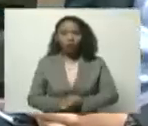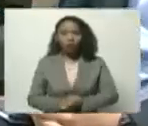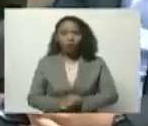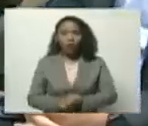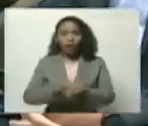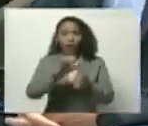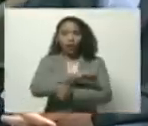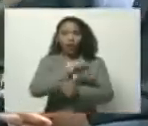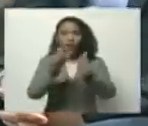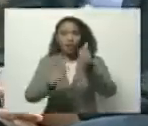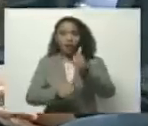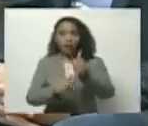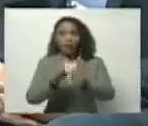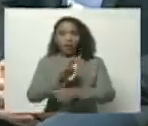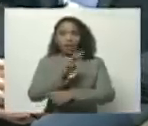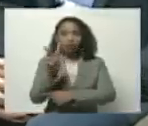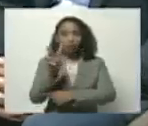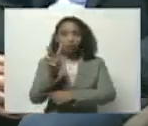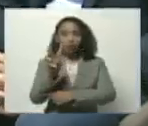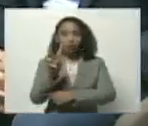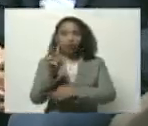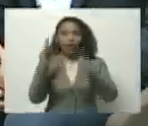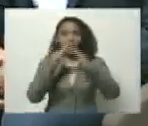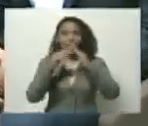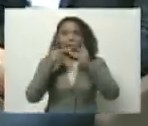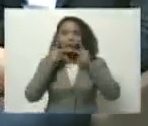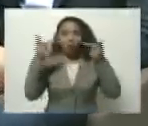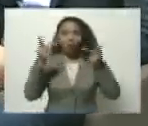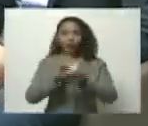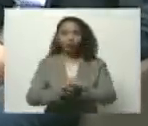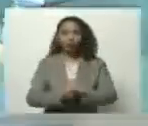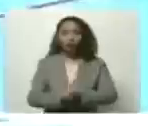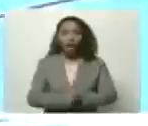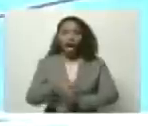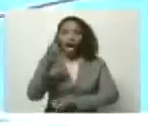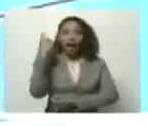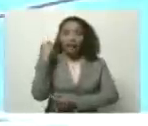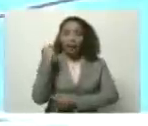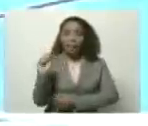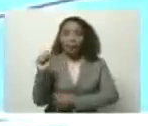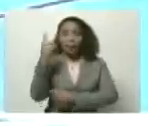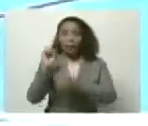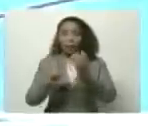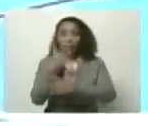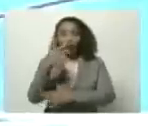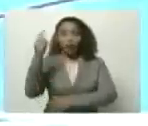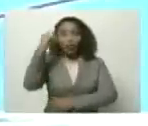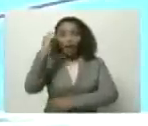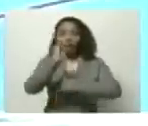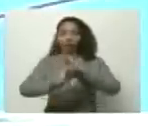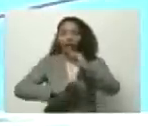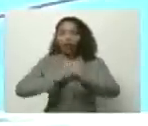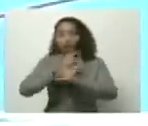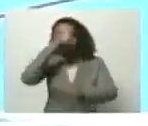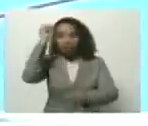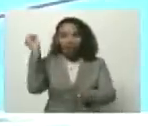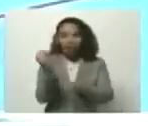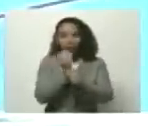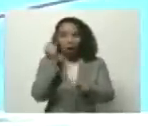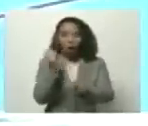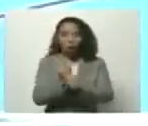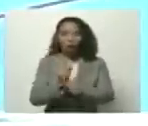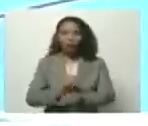viceministro de Hacienda Pública. Ayer, primero de mayo, Día Internacional del Trabajador,